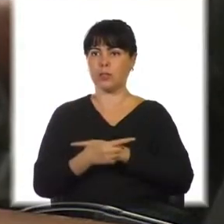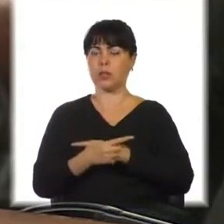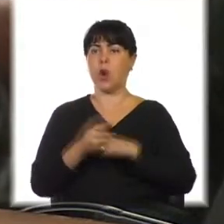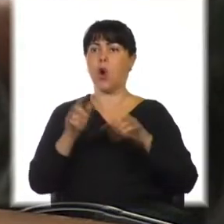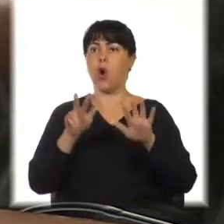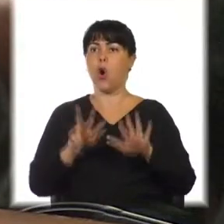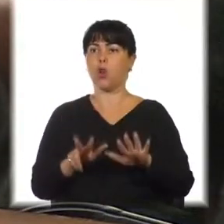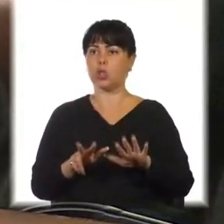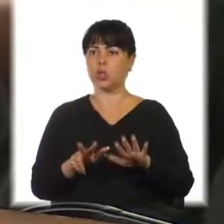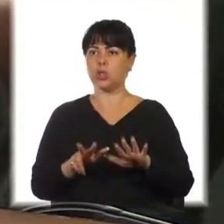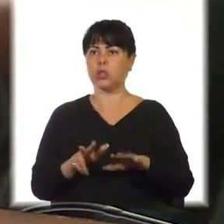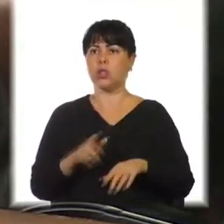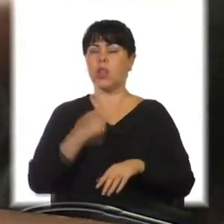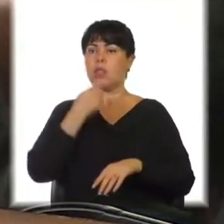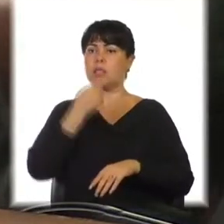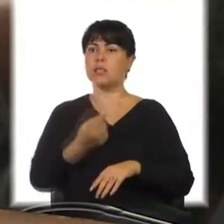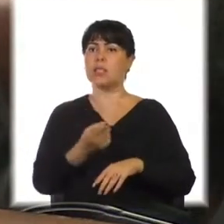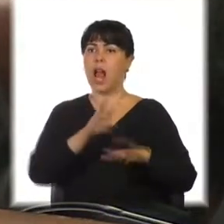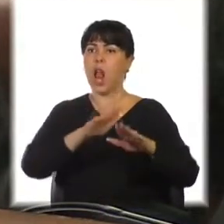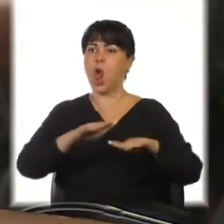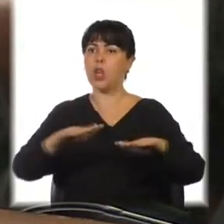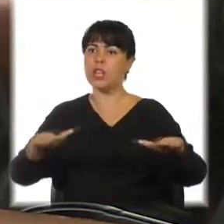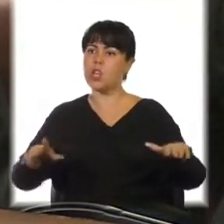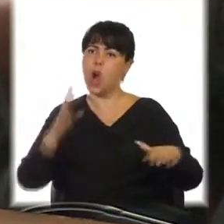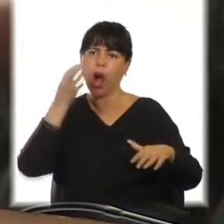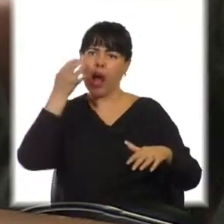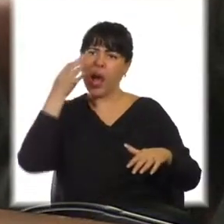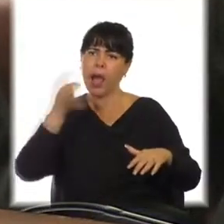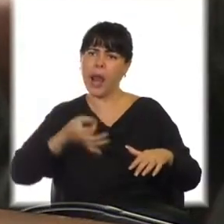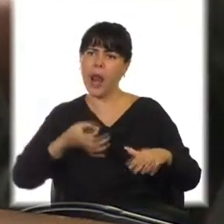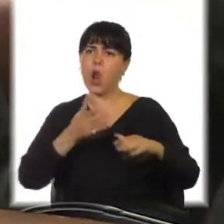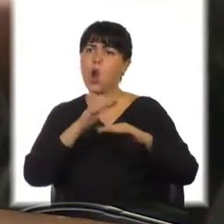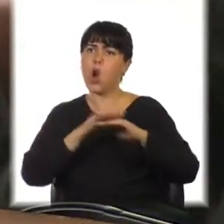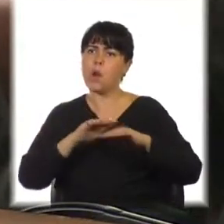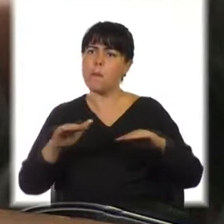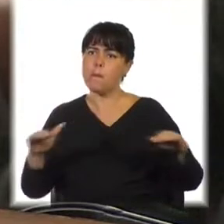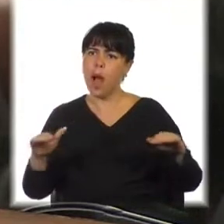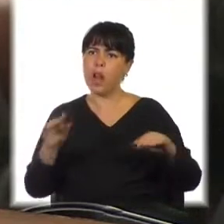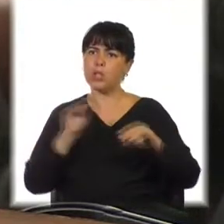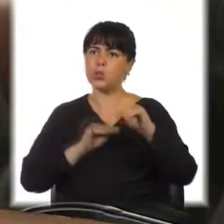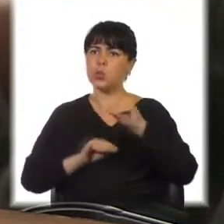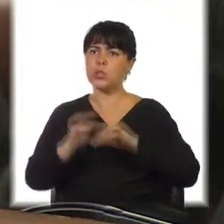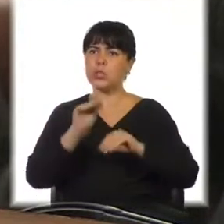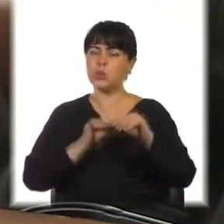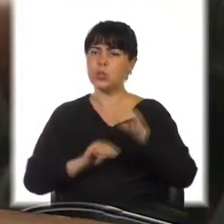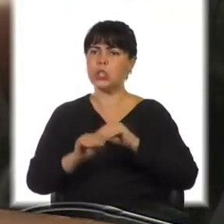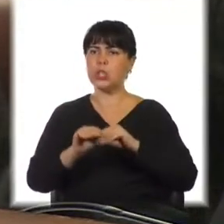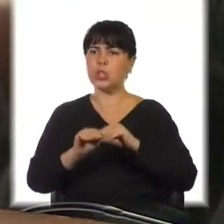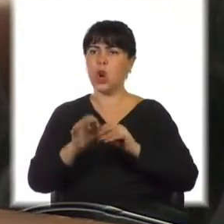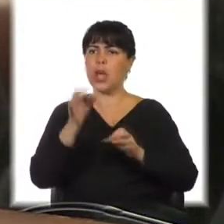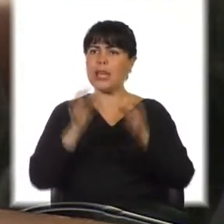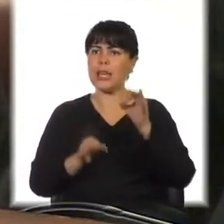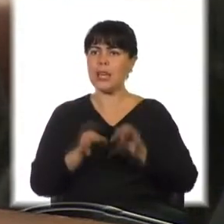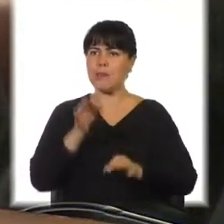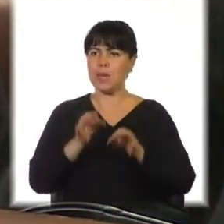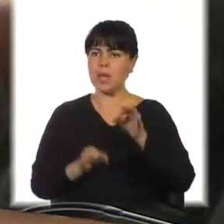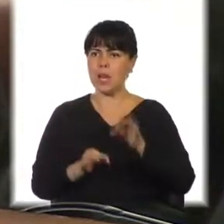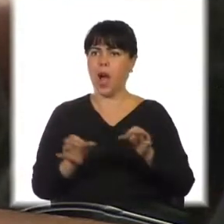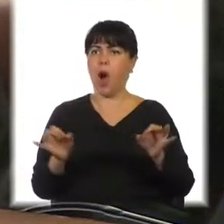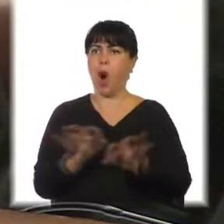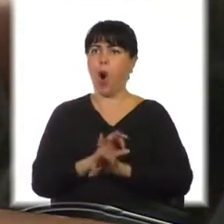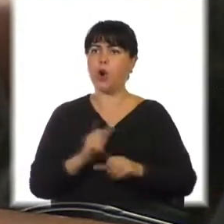condicionar a los niños a creer que es normal estar toda la vida sustituyendo química y quirúrgicamente su